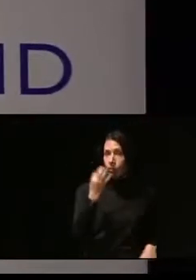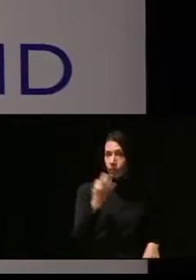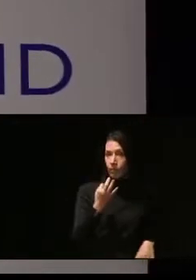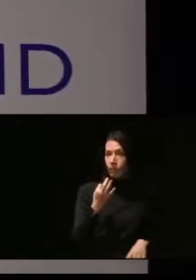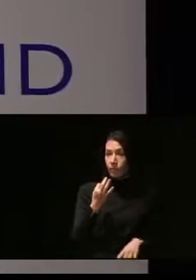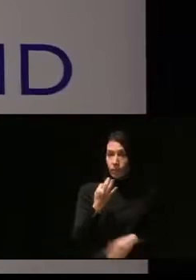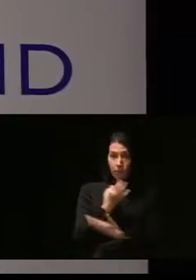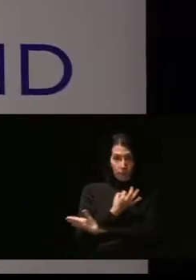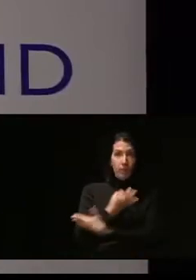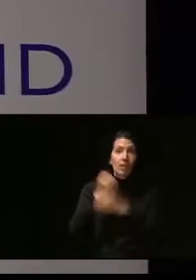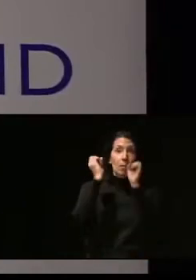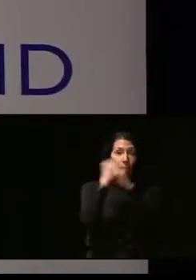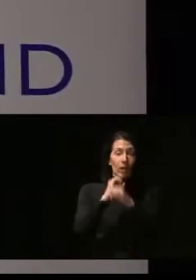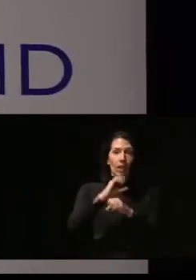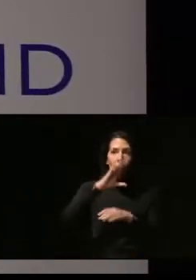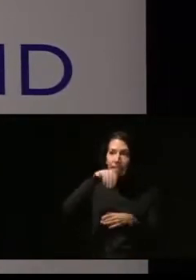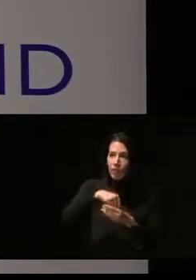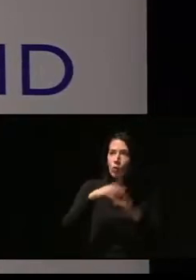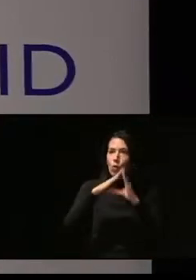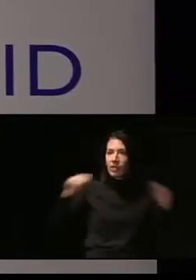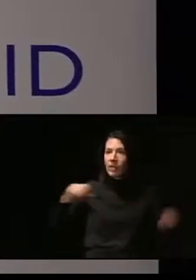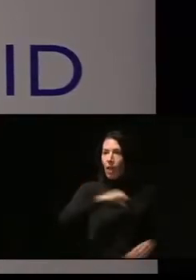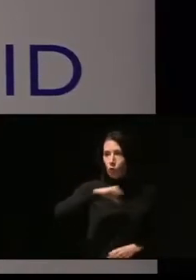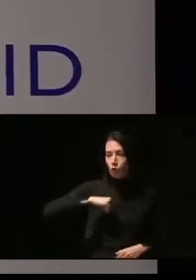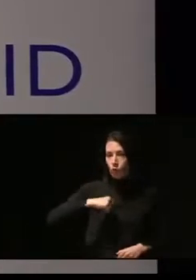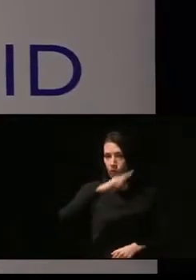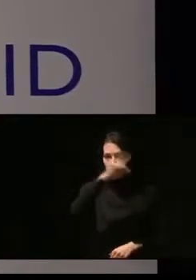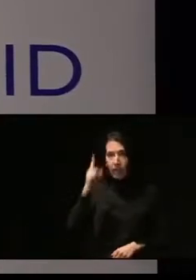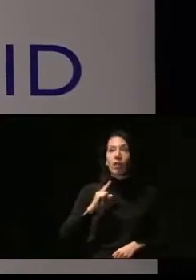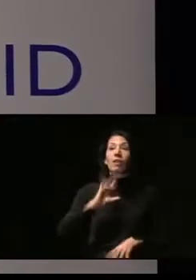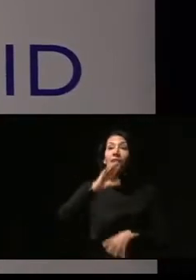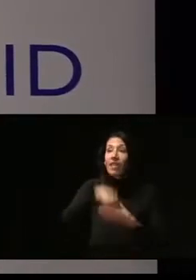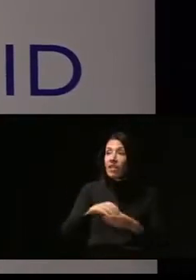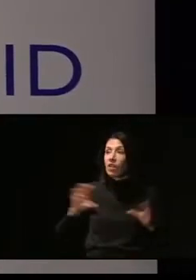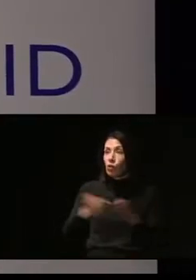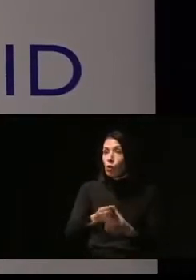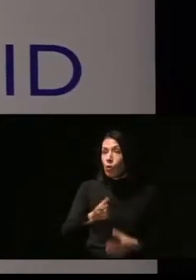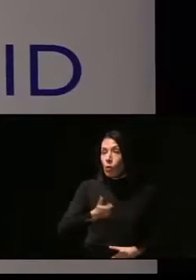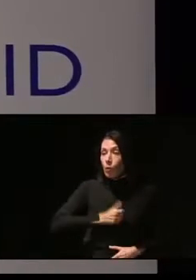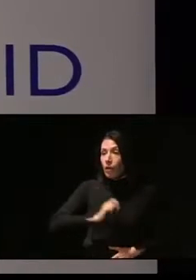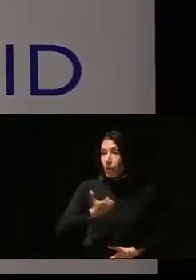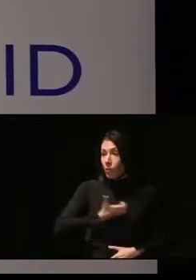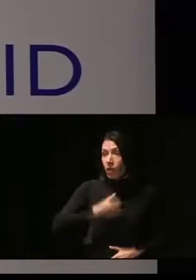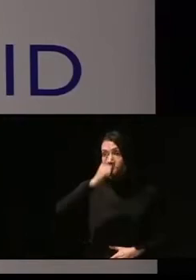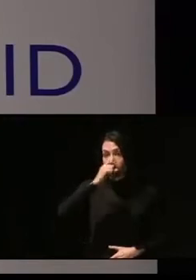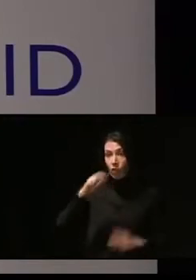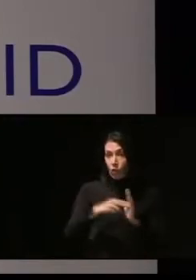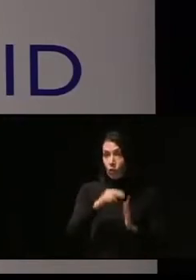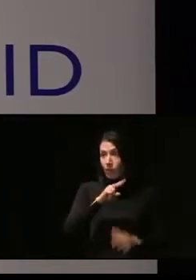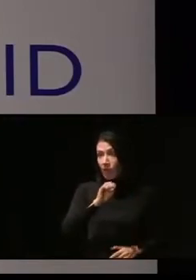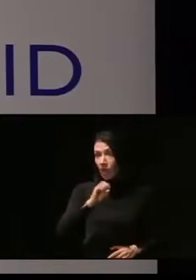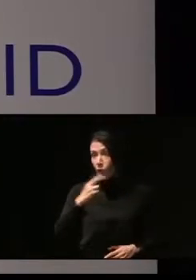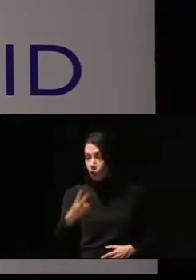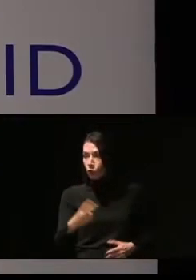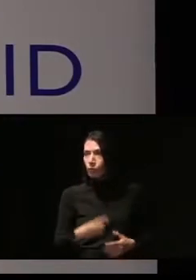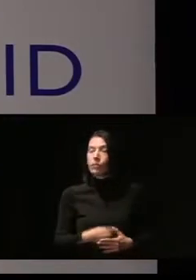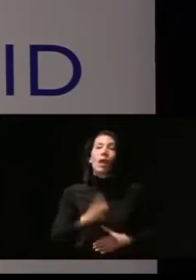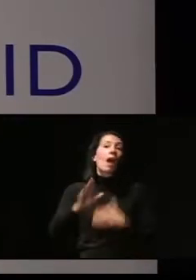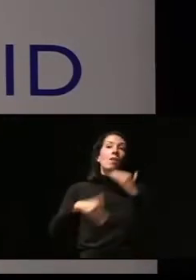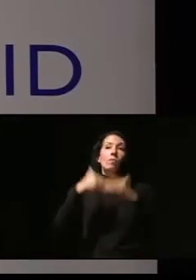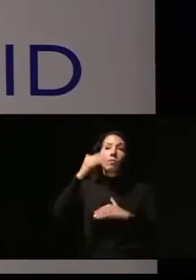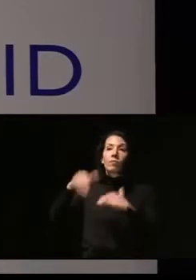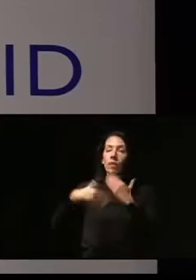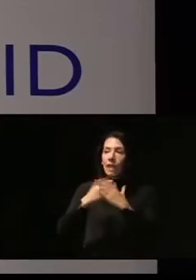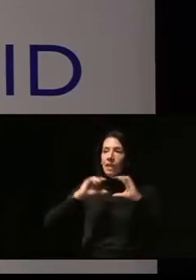Marta en Biología por la Universidad Autónoma de Madrid. Ingresó en el Cuerpo de Policía Municipal de Madrid en el año 2002, ascendiendo a la